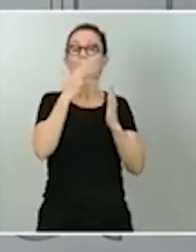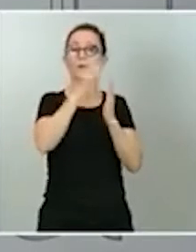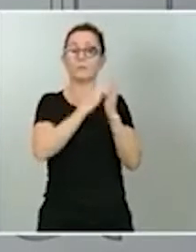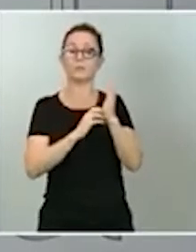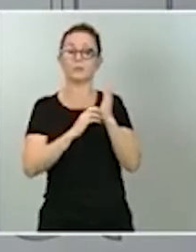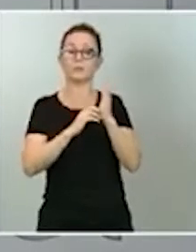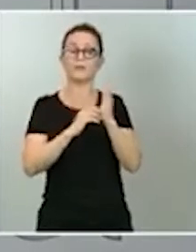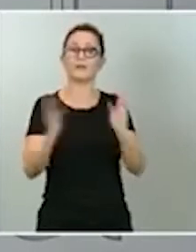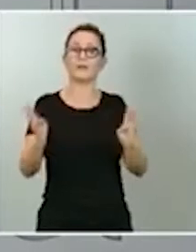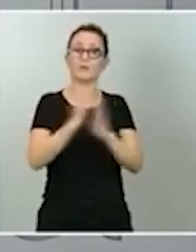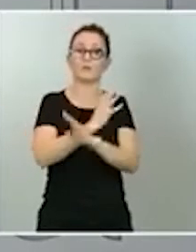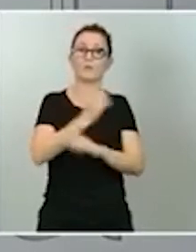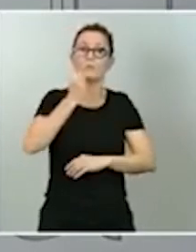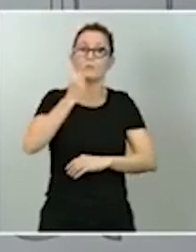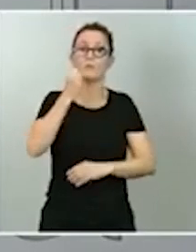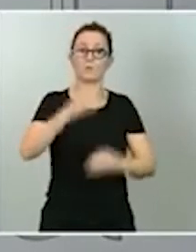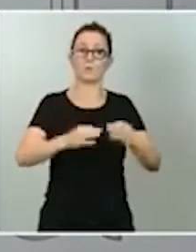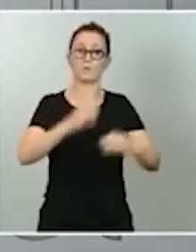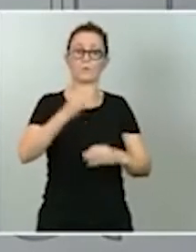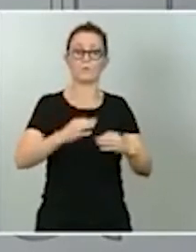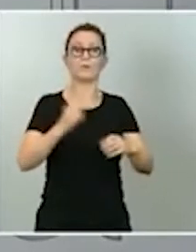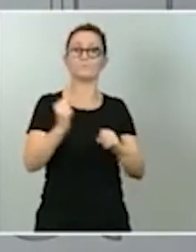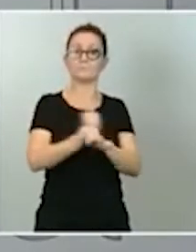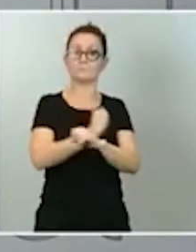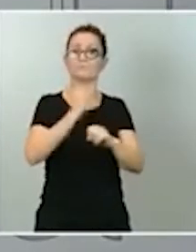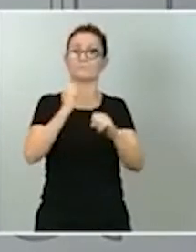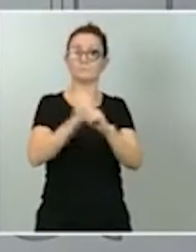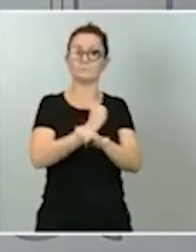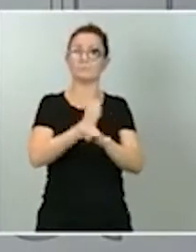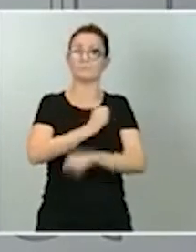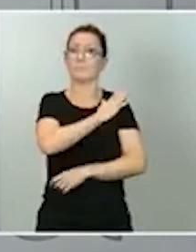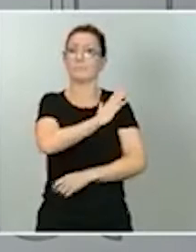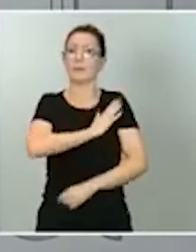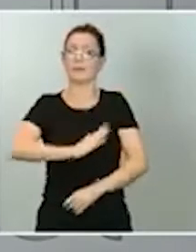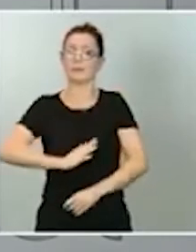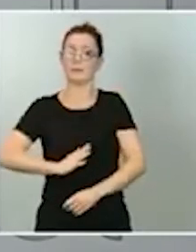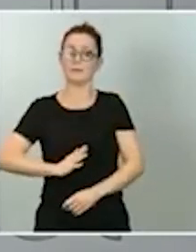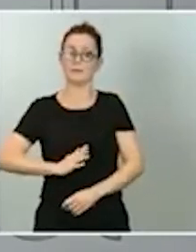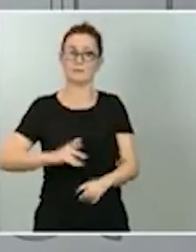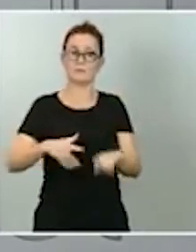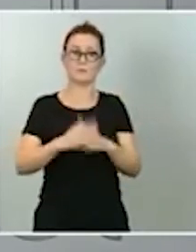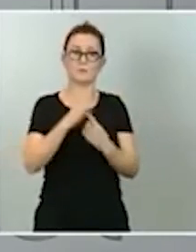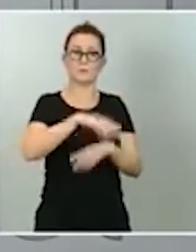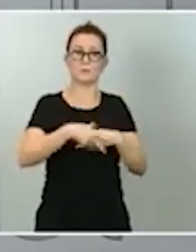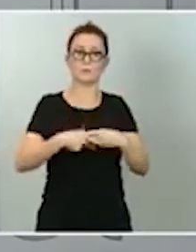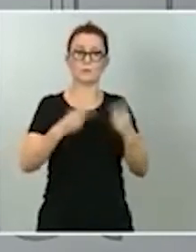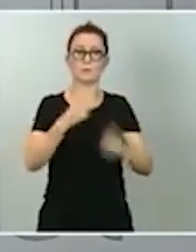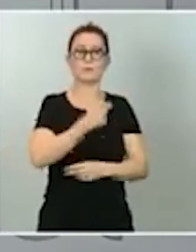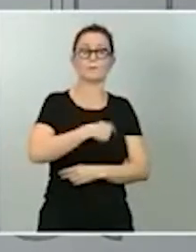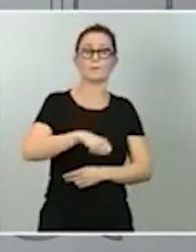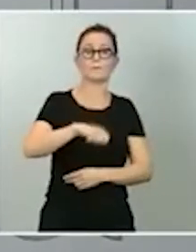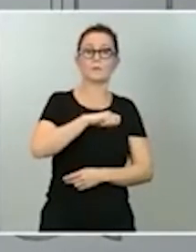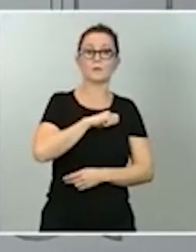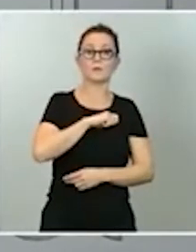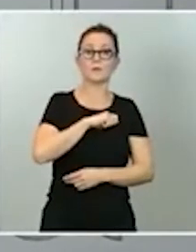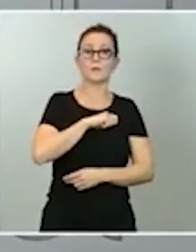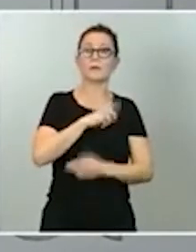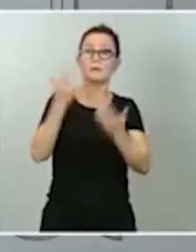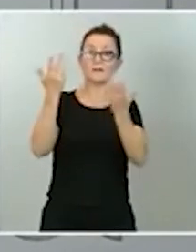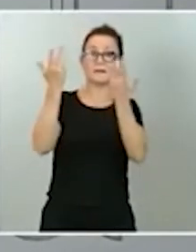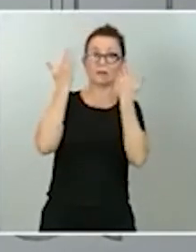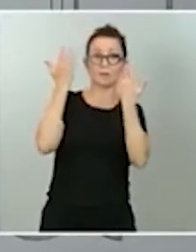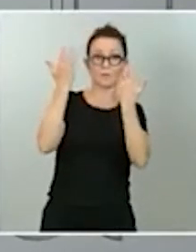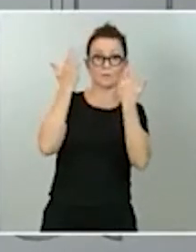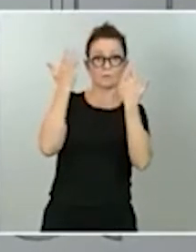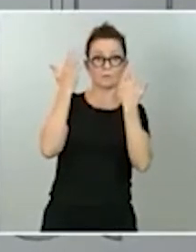es una de las tareas pendientes en este momento en la democracia española. Como digo, siguiendo esas recomendaciones y siguiendo